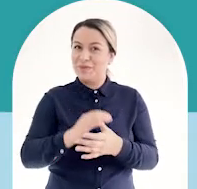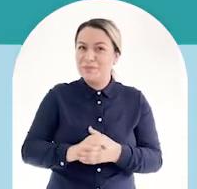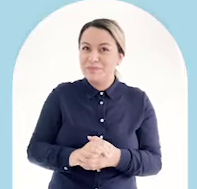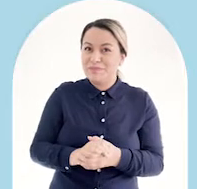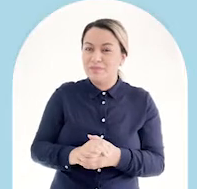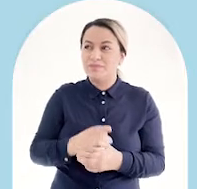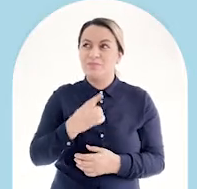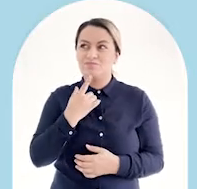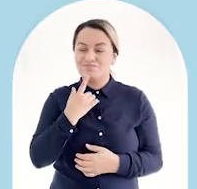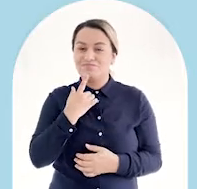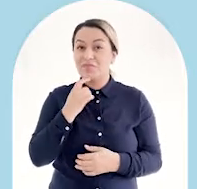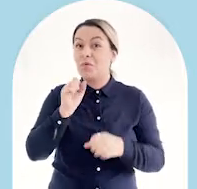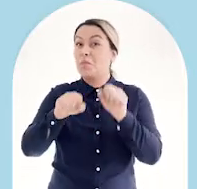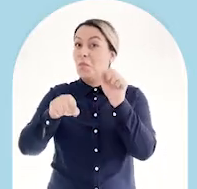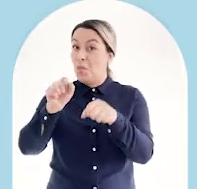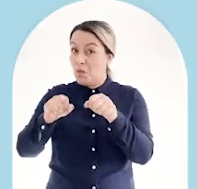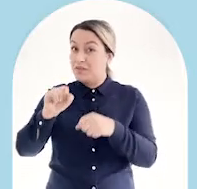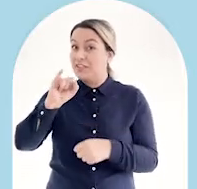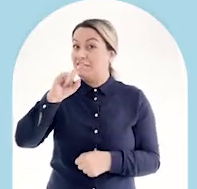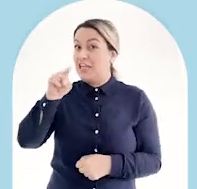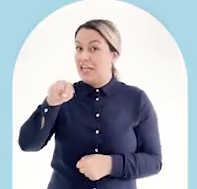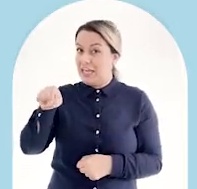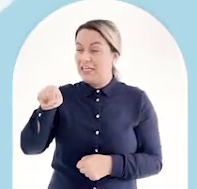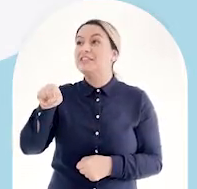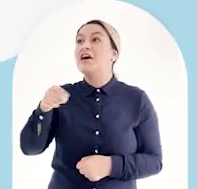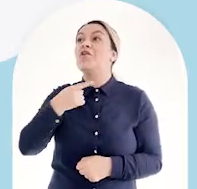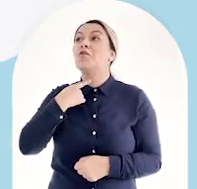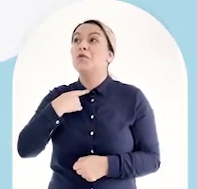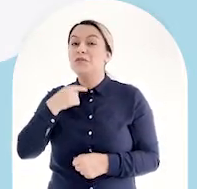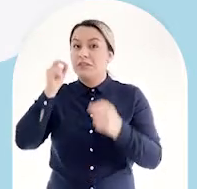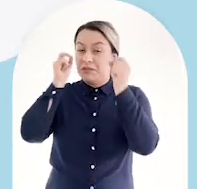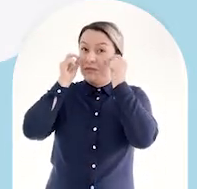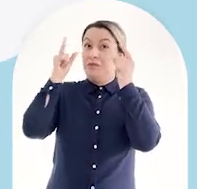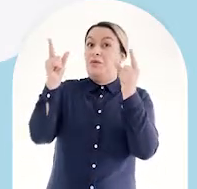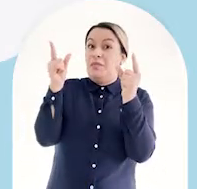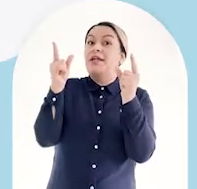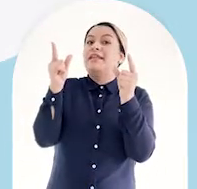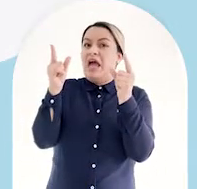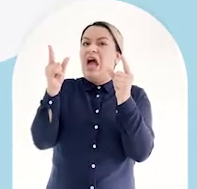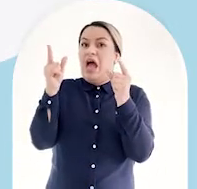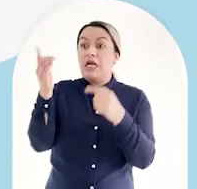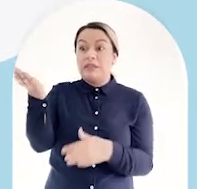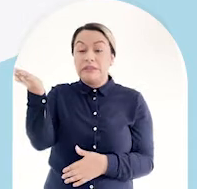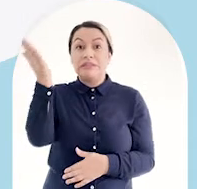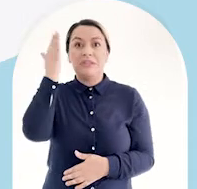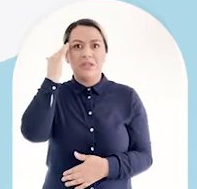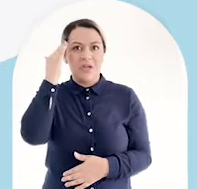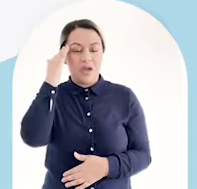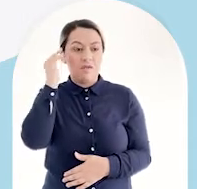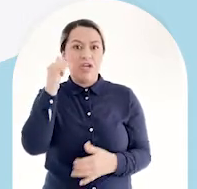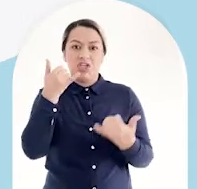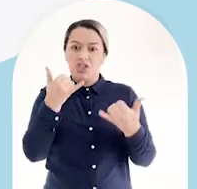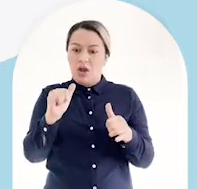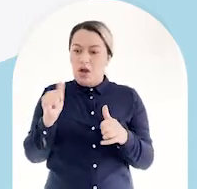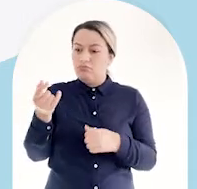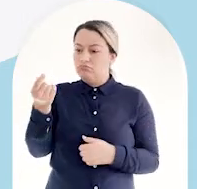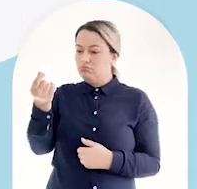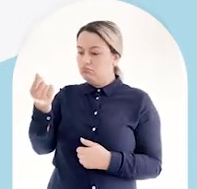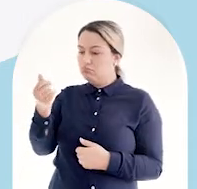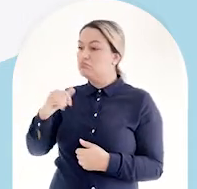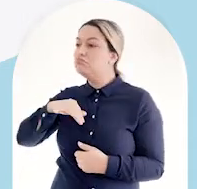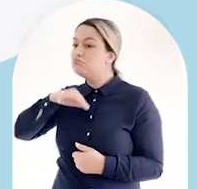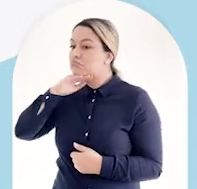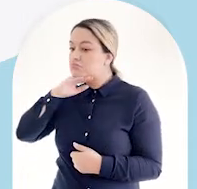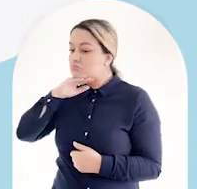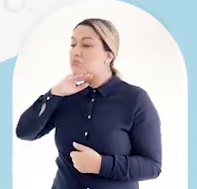Lo que sorprendería a Inés y le gustaría mucho es saber que ya hay una alcancía donde esos pesitos de las vueltas se